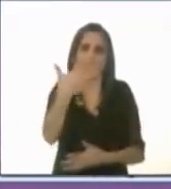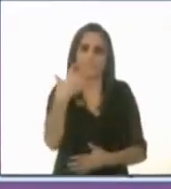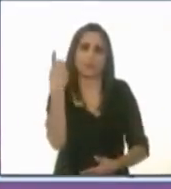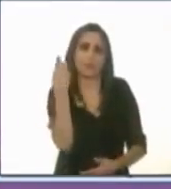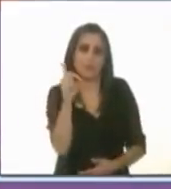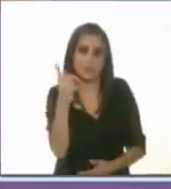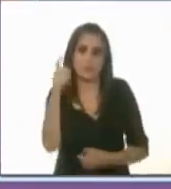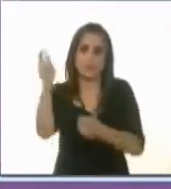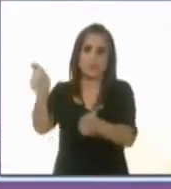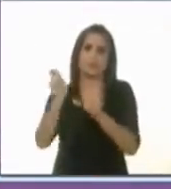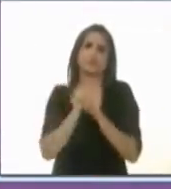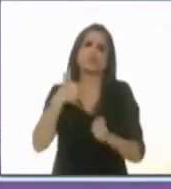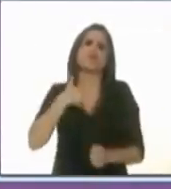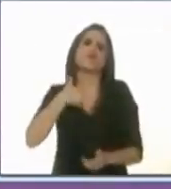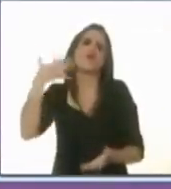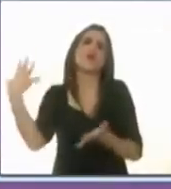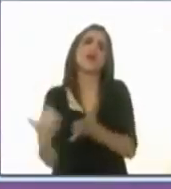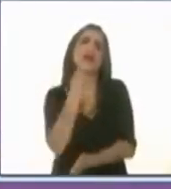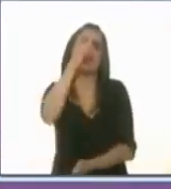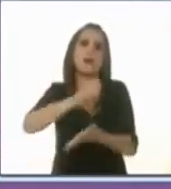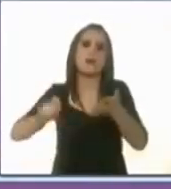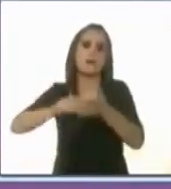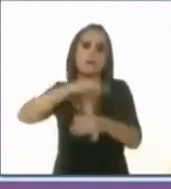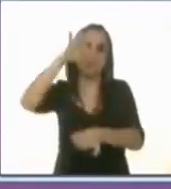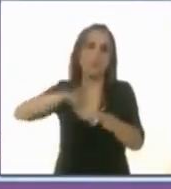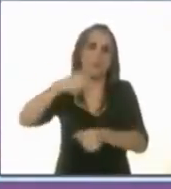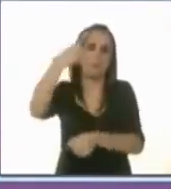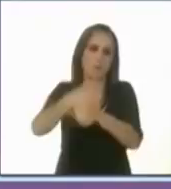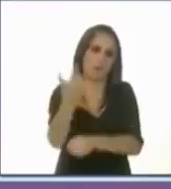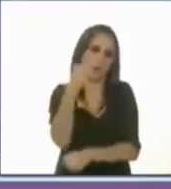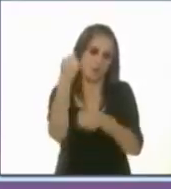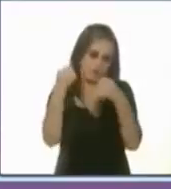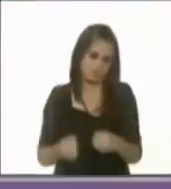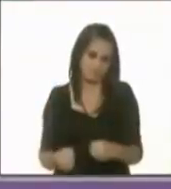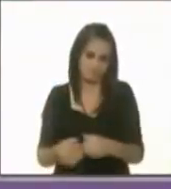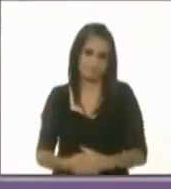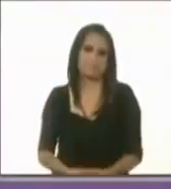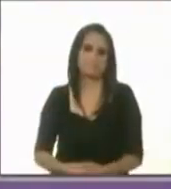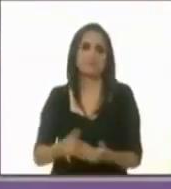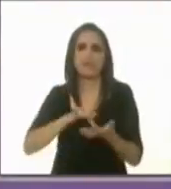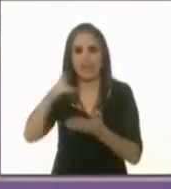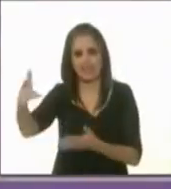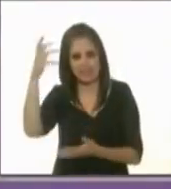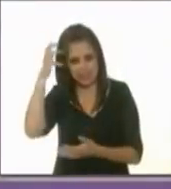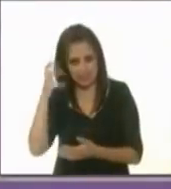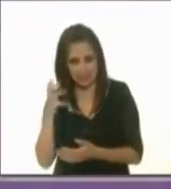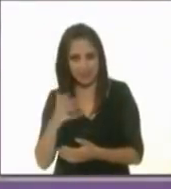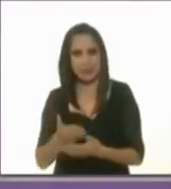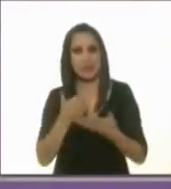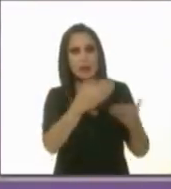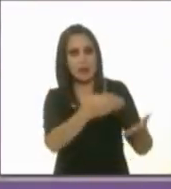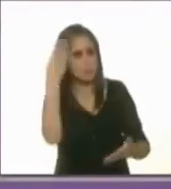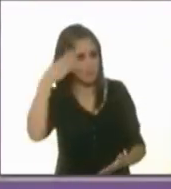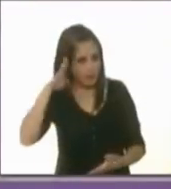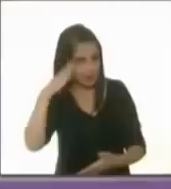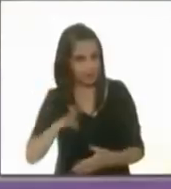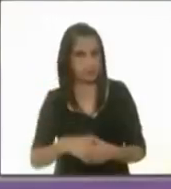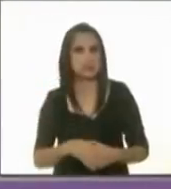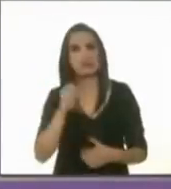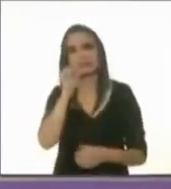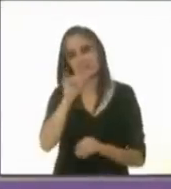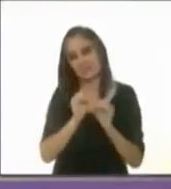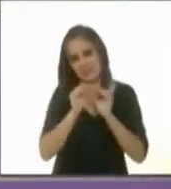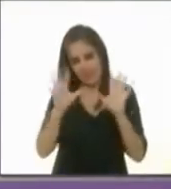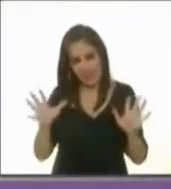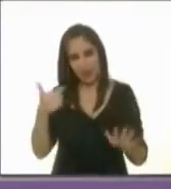diciembre, porque vamos a ganar la elección el primero de julio. Gracias, candidata. Alejandra Barrales, adelante. claro. Para